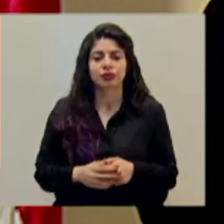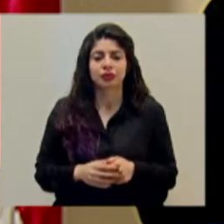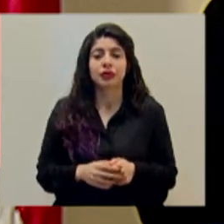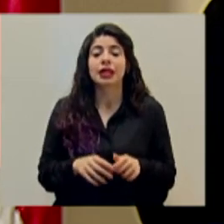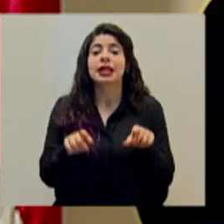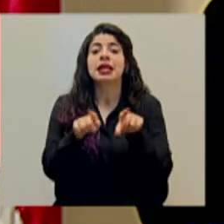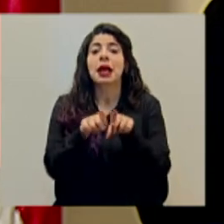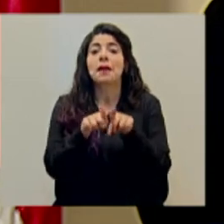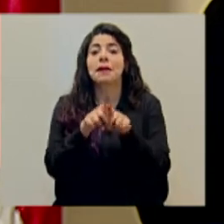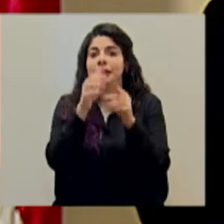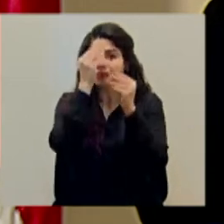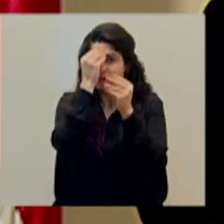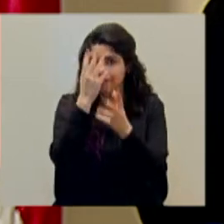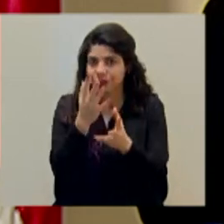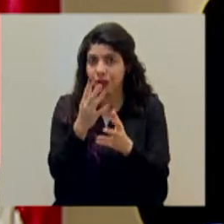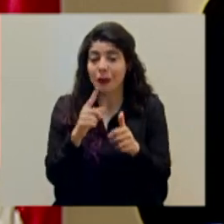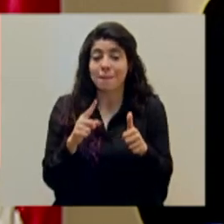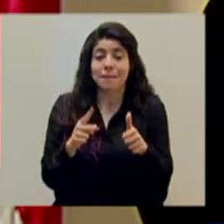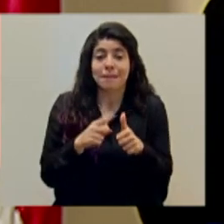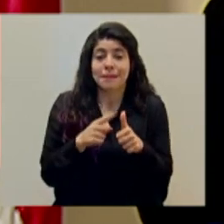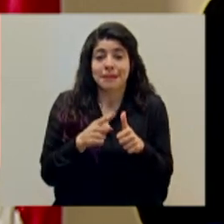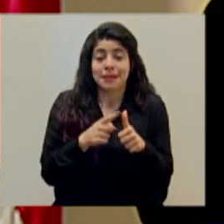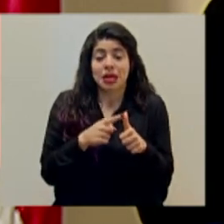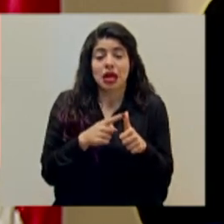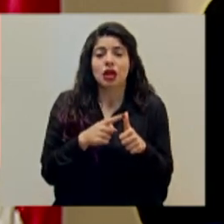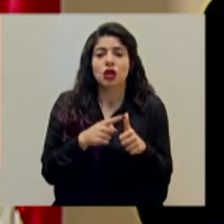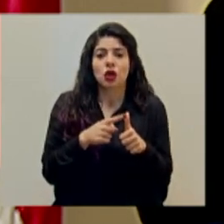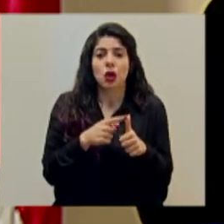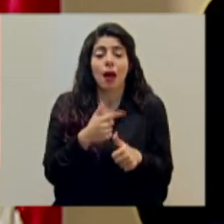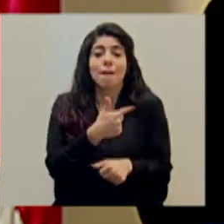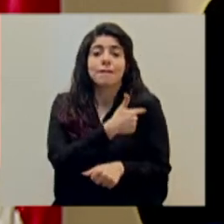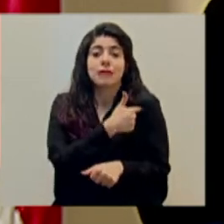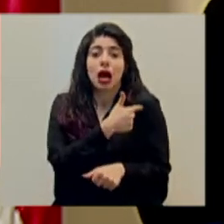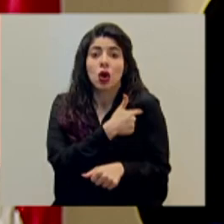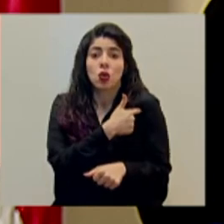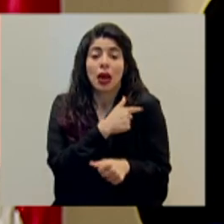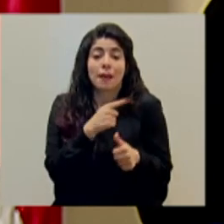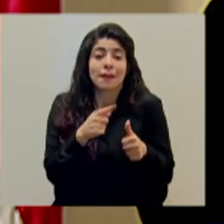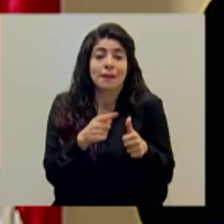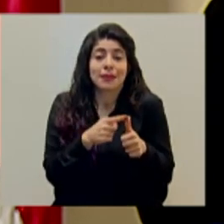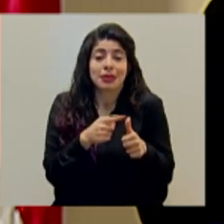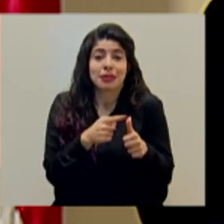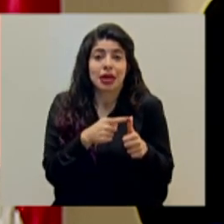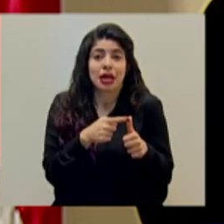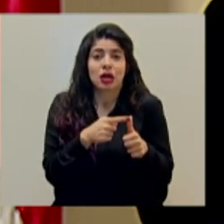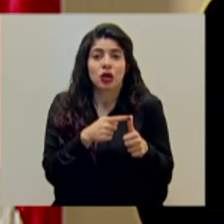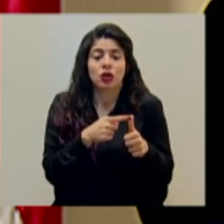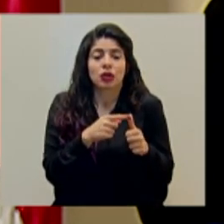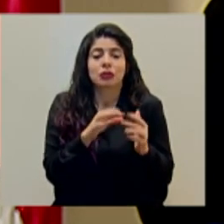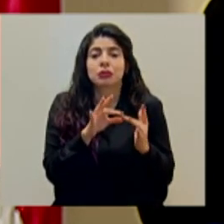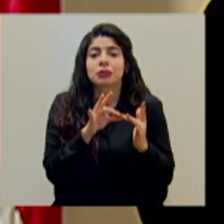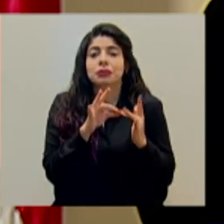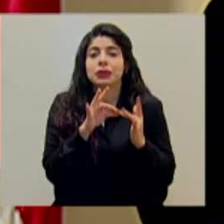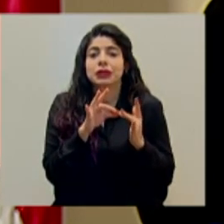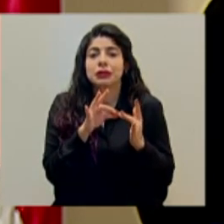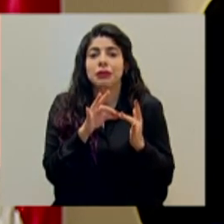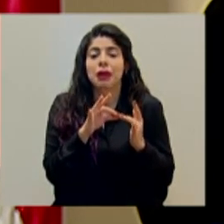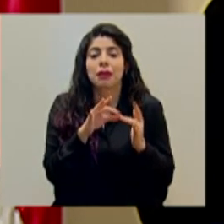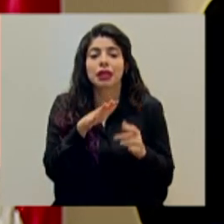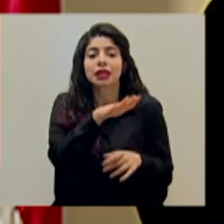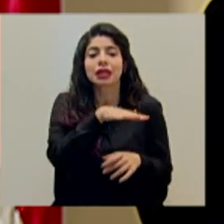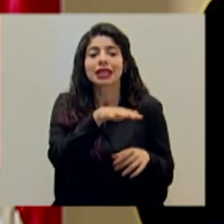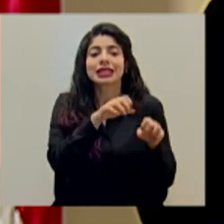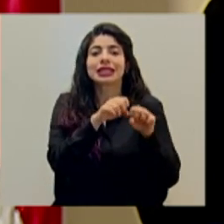También hay que indicar que en primera instancia esto va a estar, esa vacuna va a estar disponible exclusivamente a través del